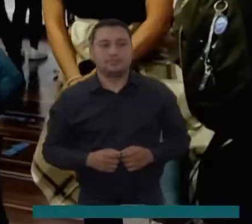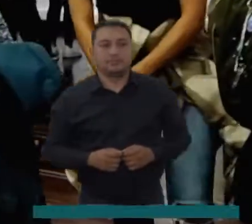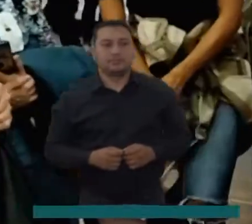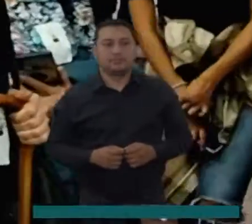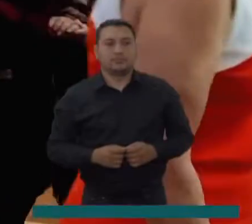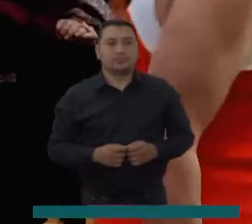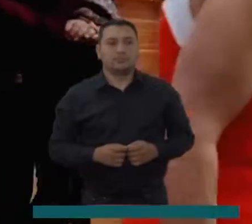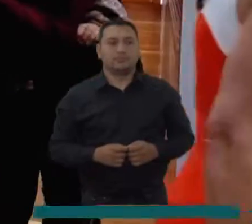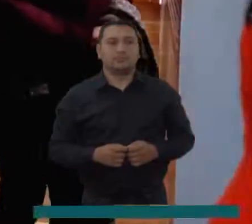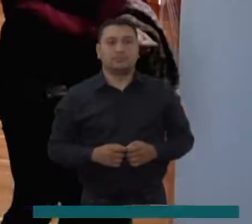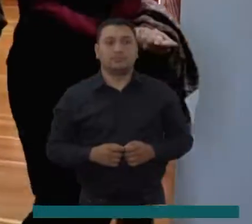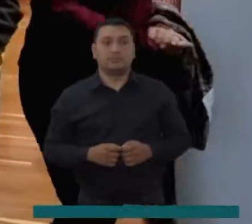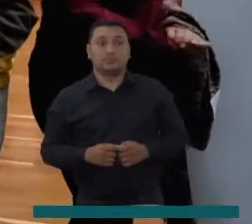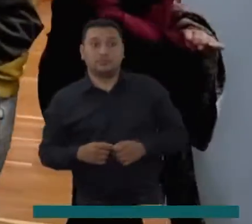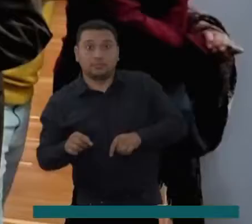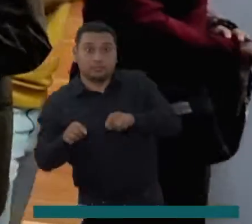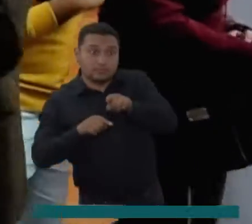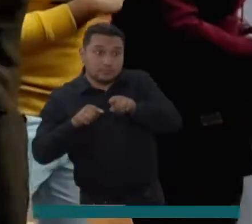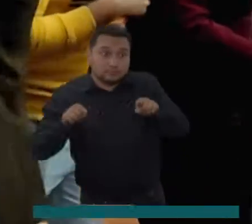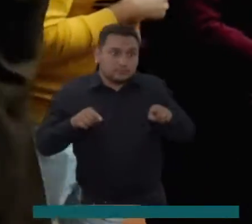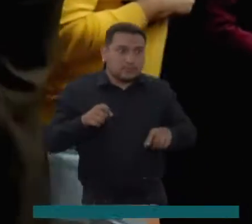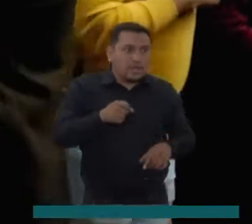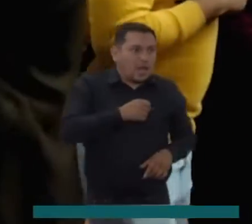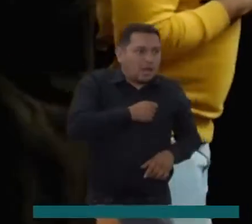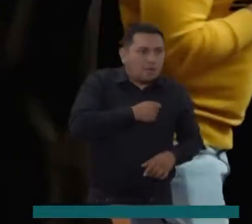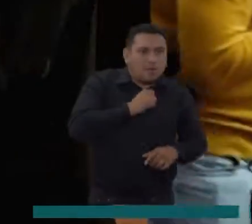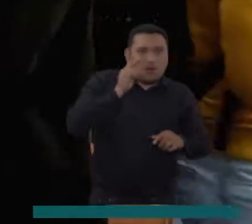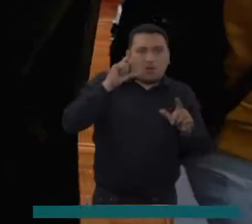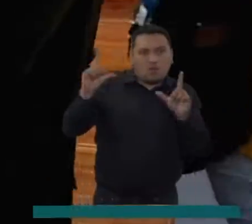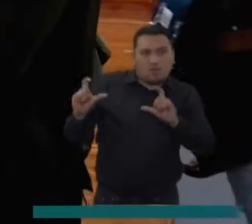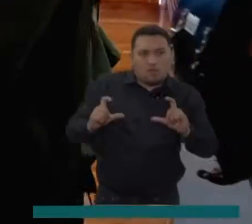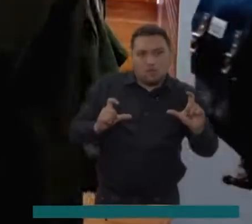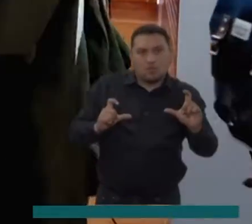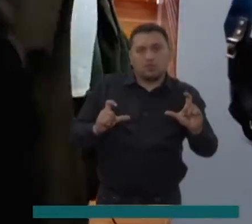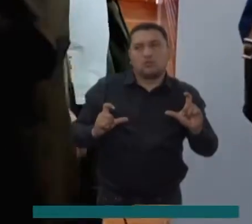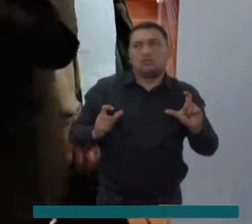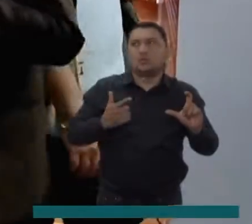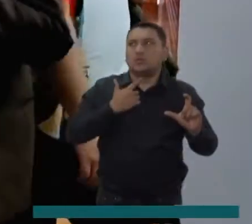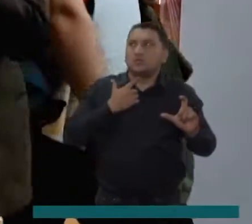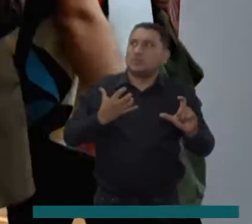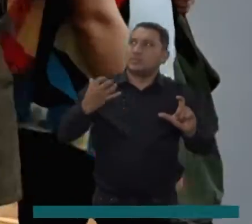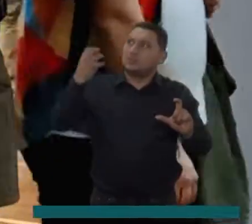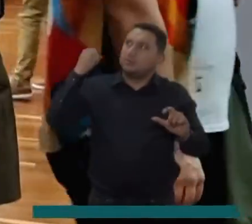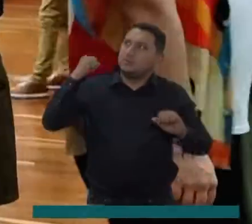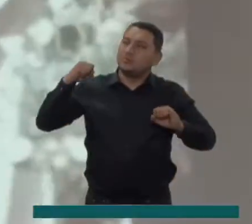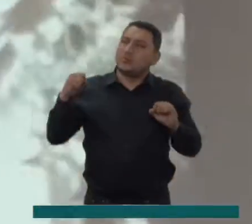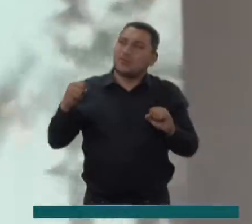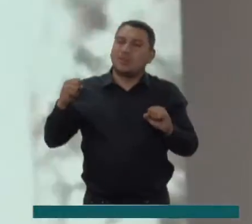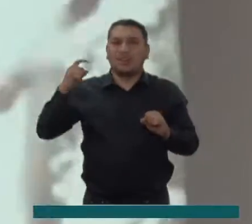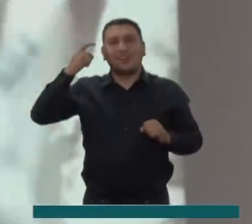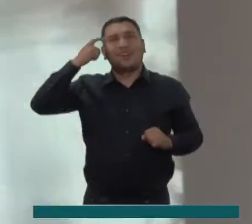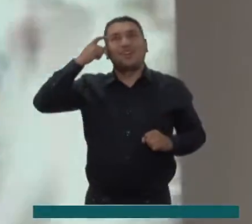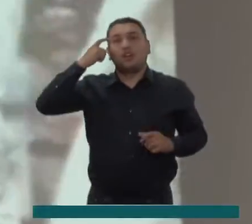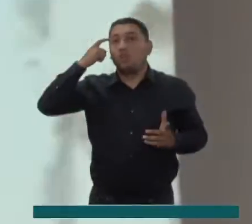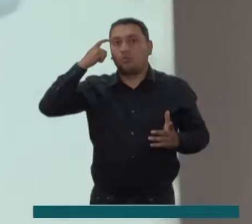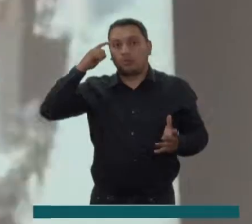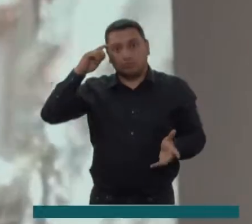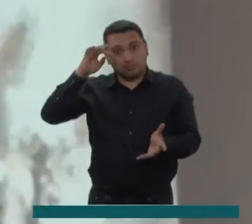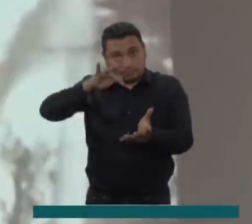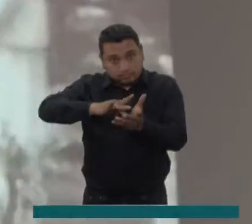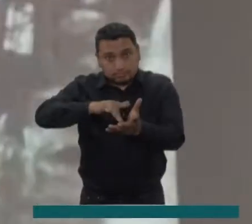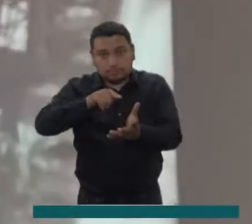Si usted es un apasionado de la fotografía y le gusta recordar la Bogotá del pasado, no puede perderse la exposición